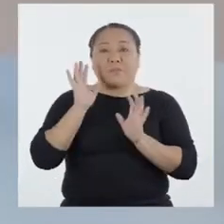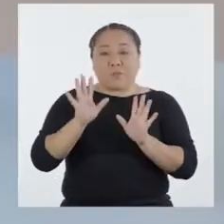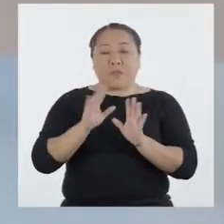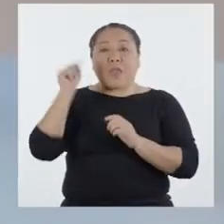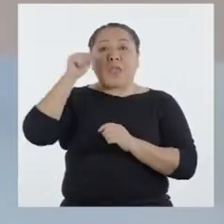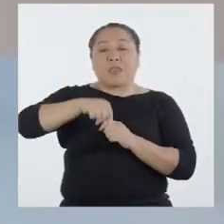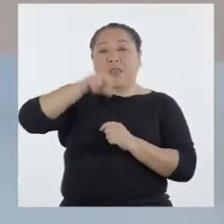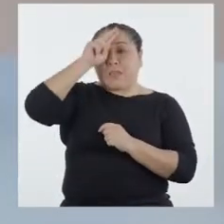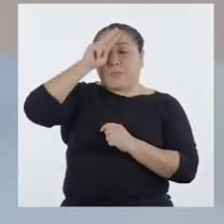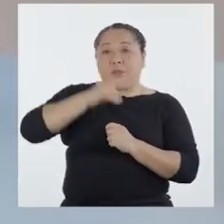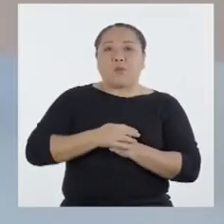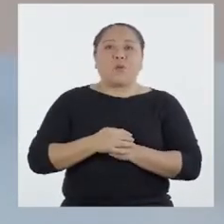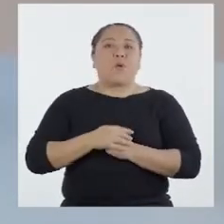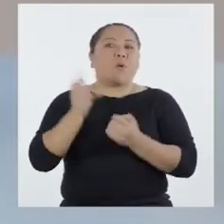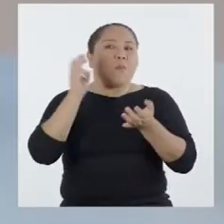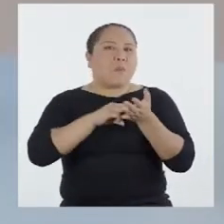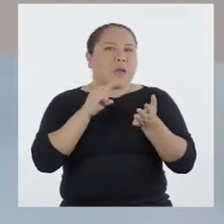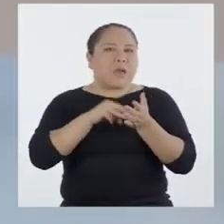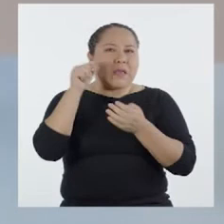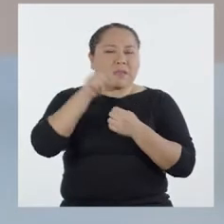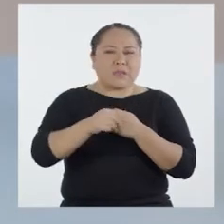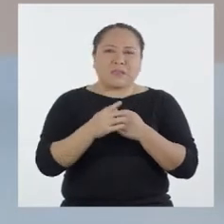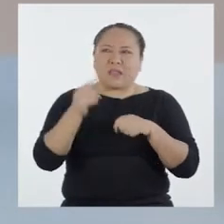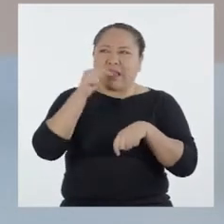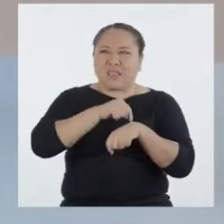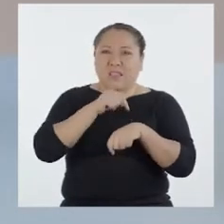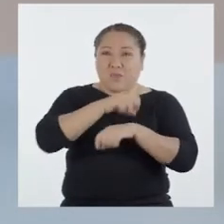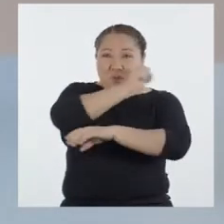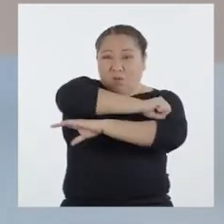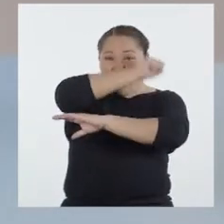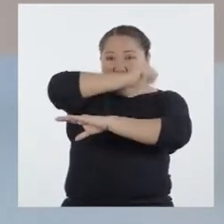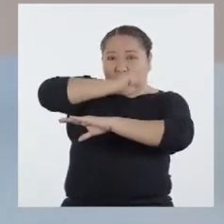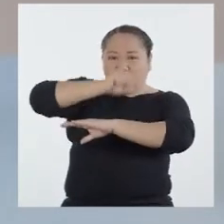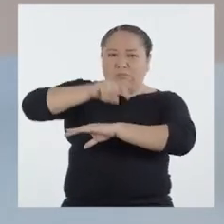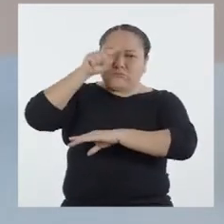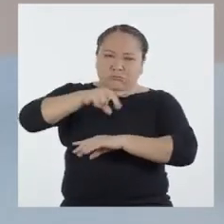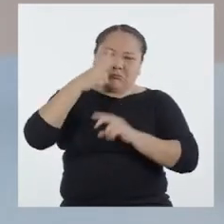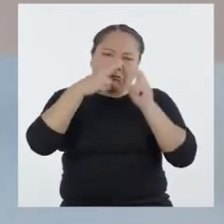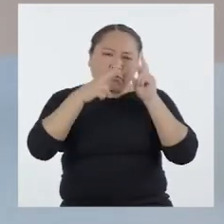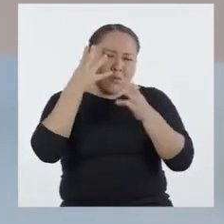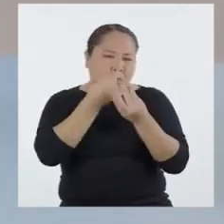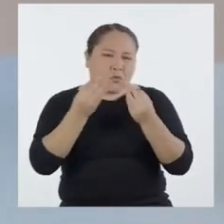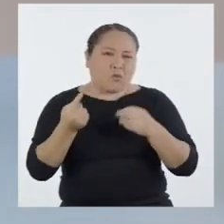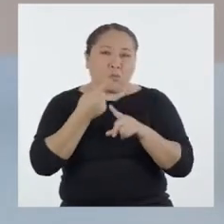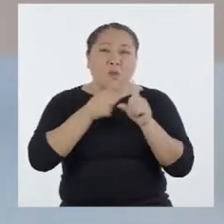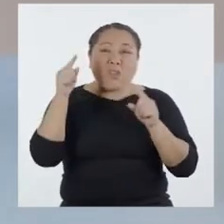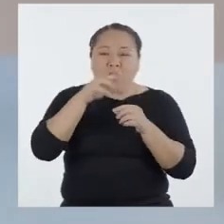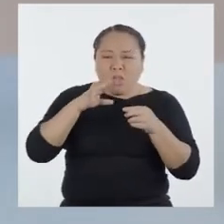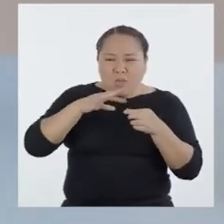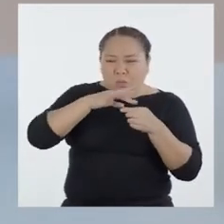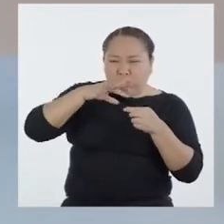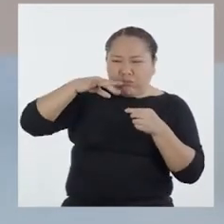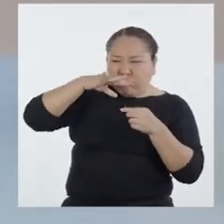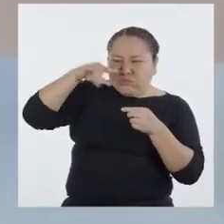eso? Bueno, en el Perú, sobre todo en el contexto rural, es muy común. Pero estas